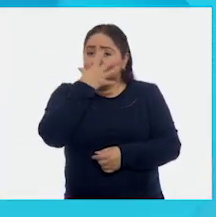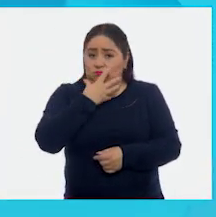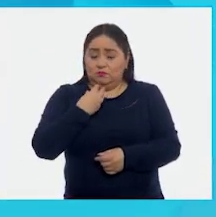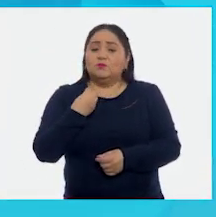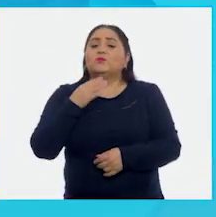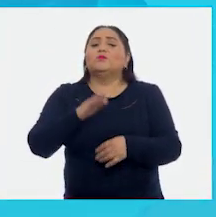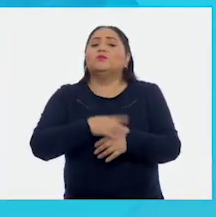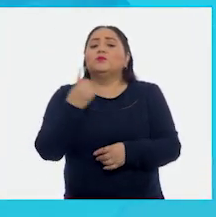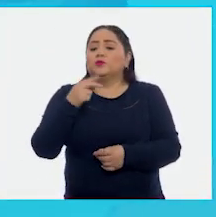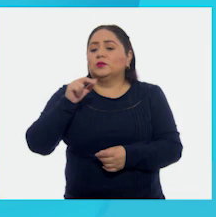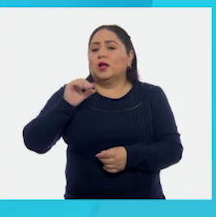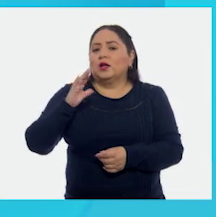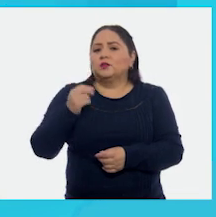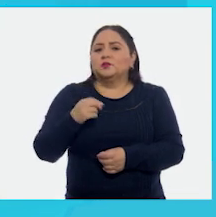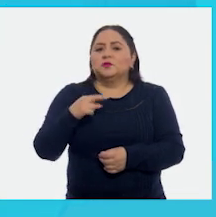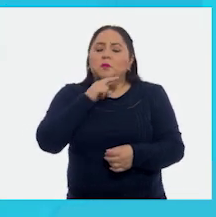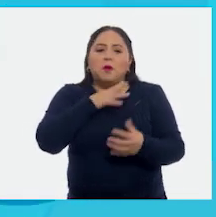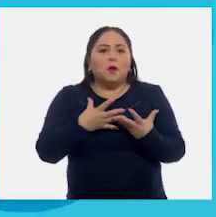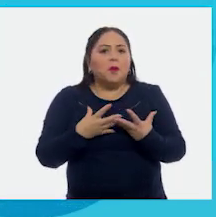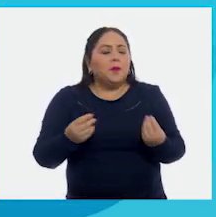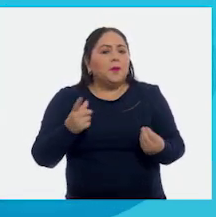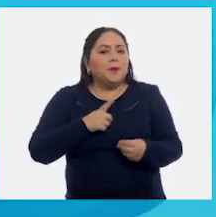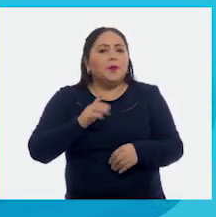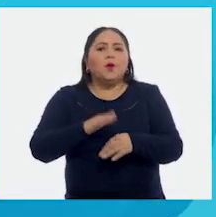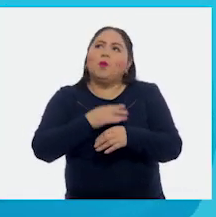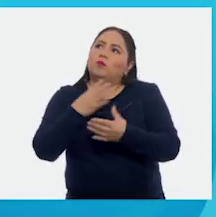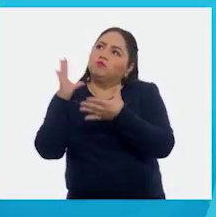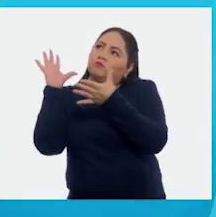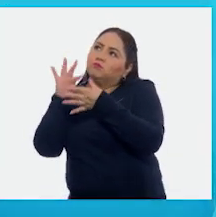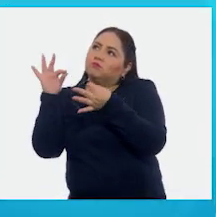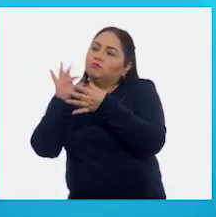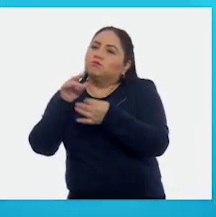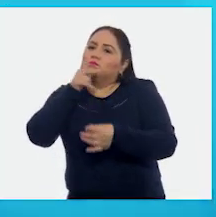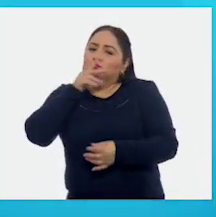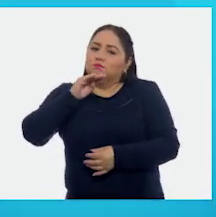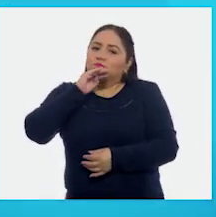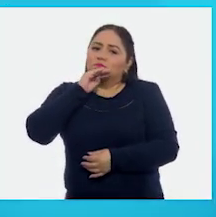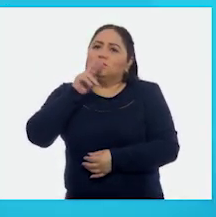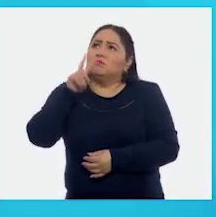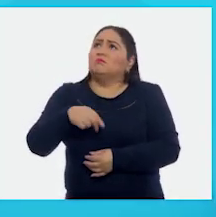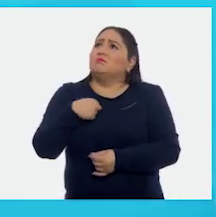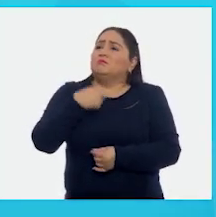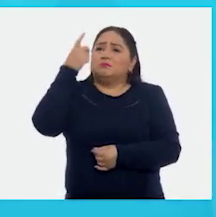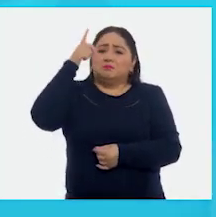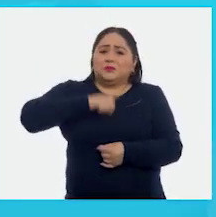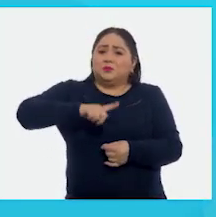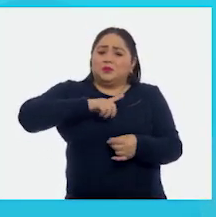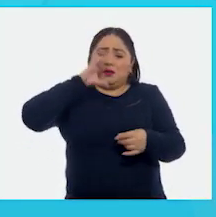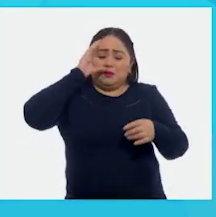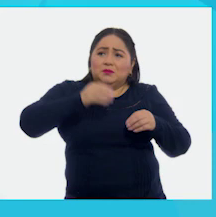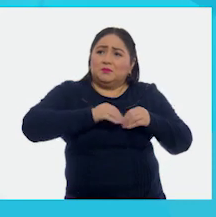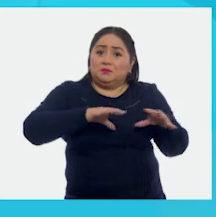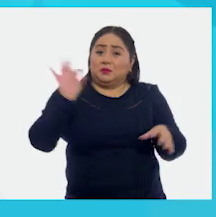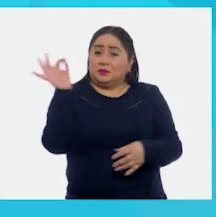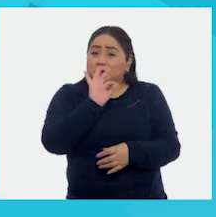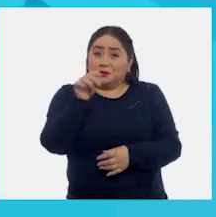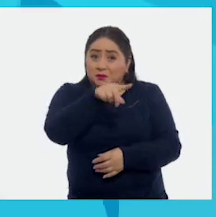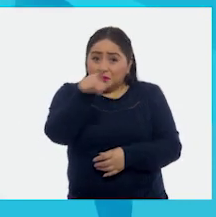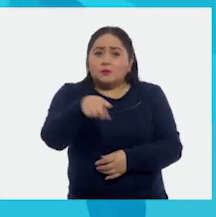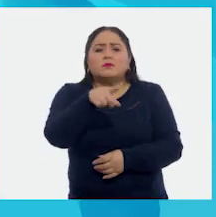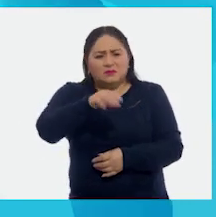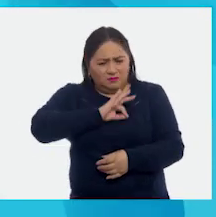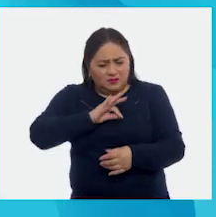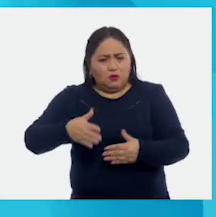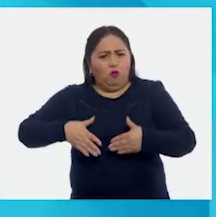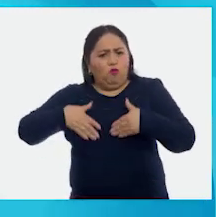manera en que Nacho resolvió su problema y cómo le dijo a sus papás que se hacía pipí en la cama. Si te pasa esto, ten la